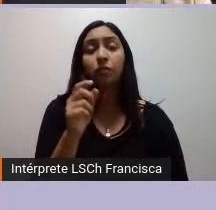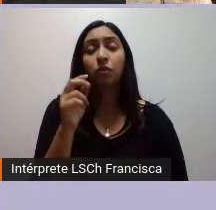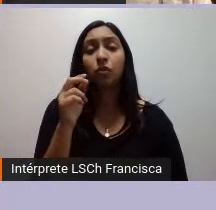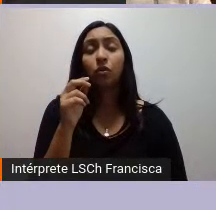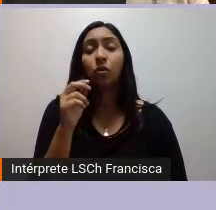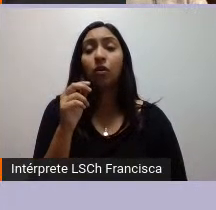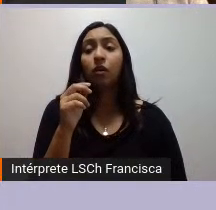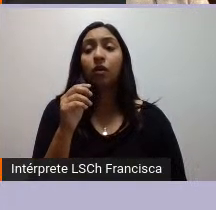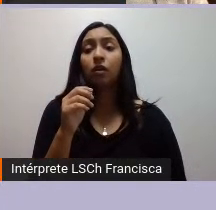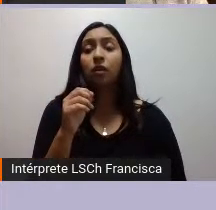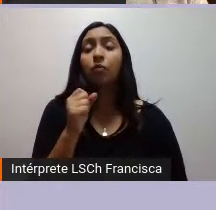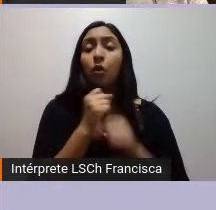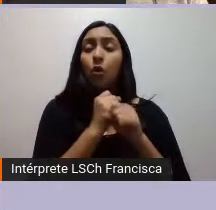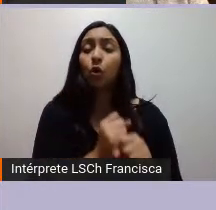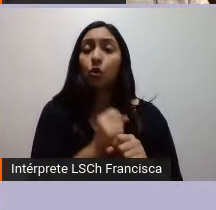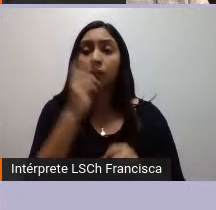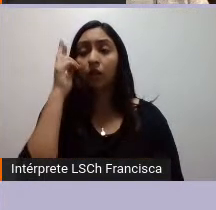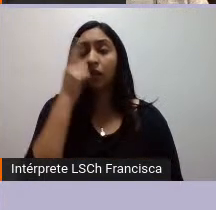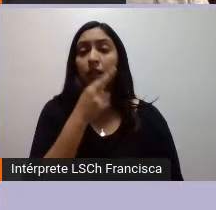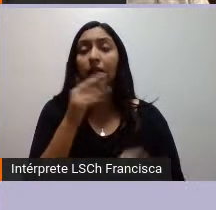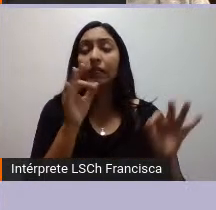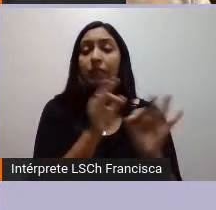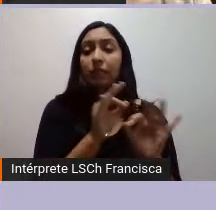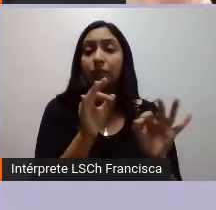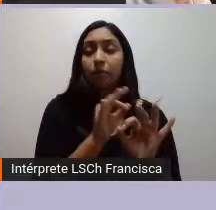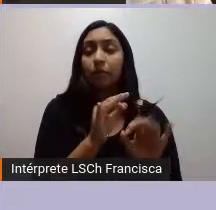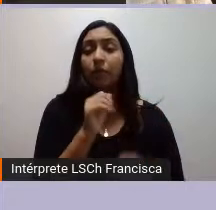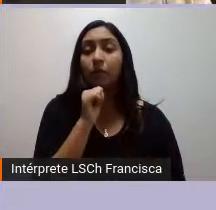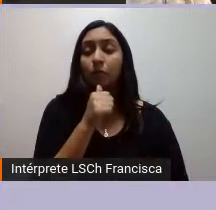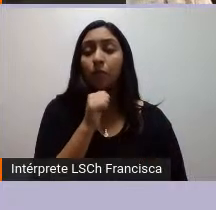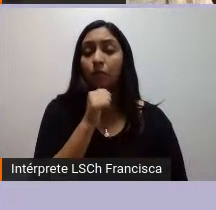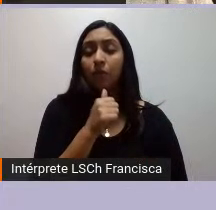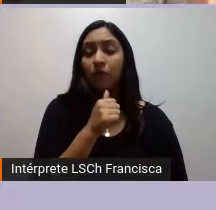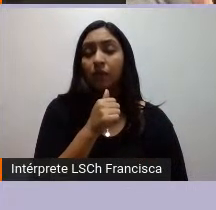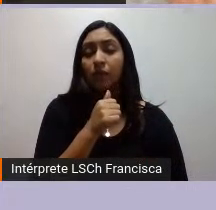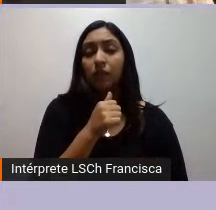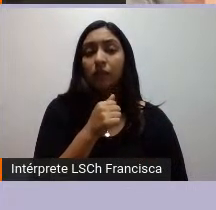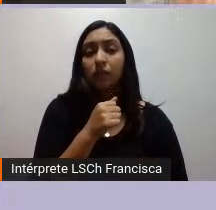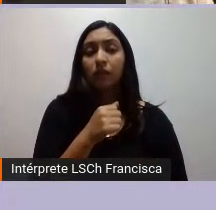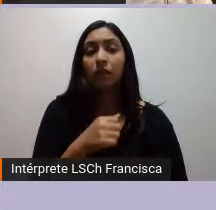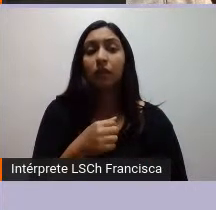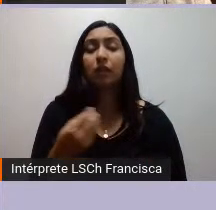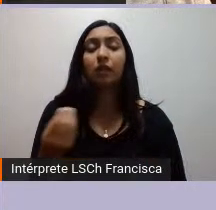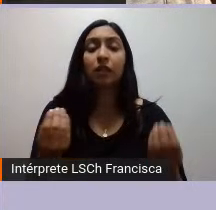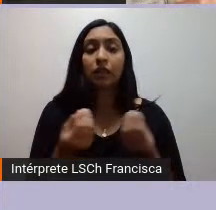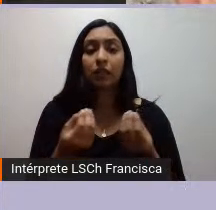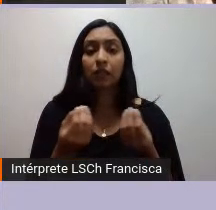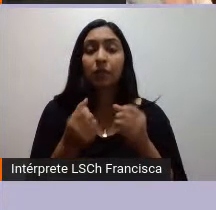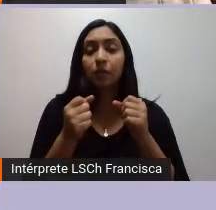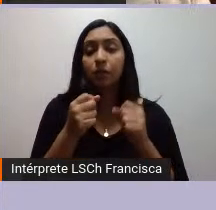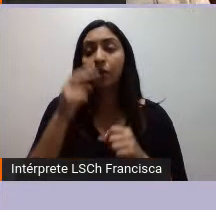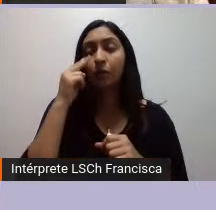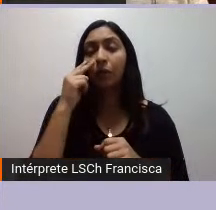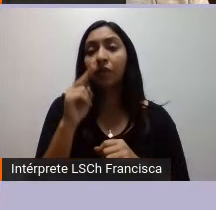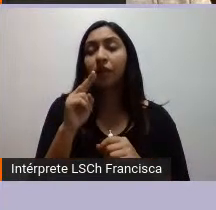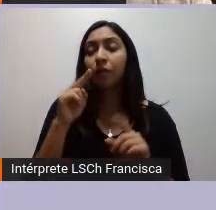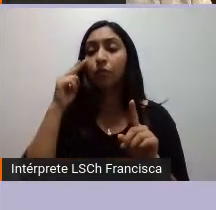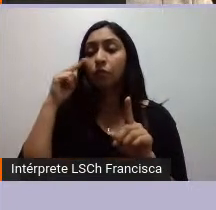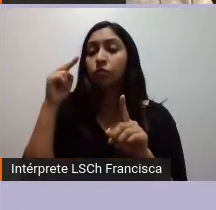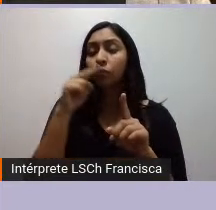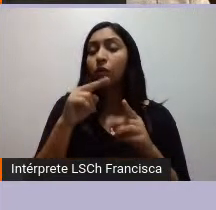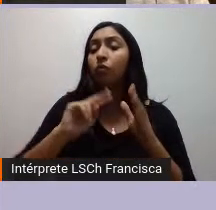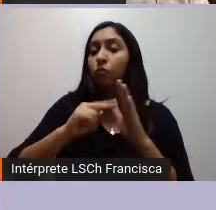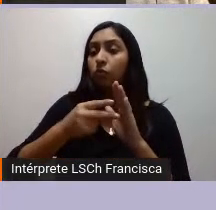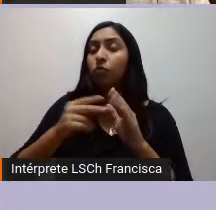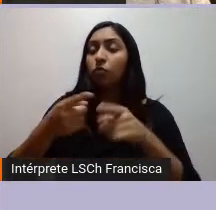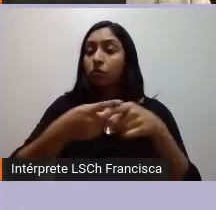raza que explica esa pobreza y por tanto como es así o podemos mirarlo desde ese punto de vista es un problema social y